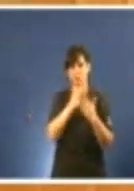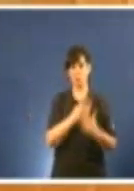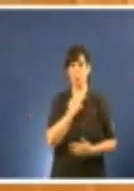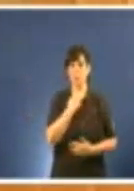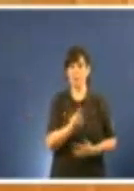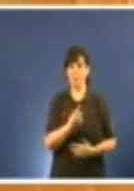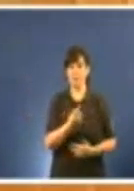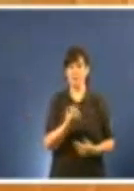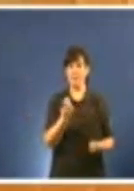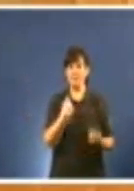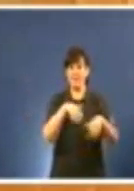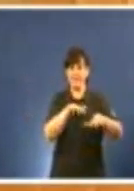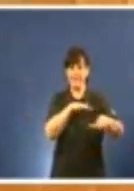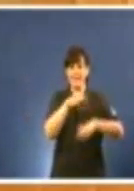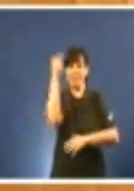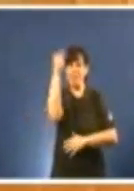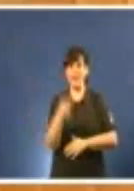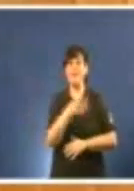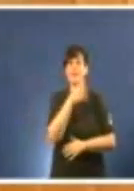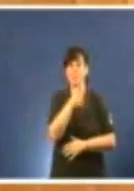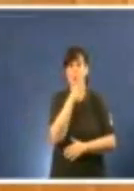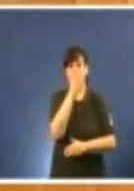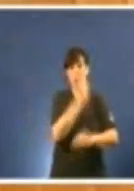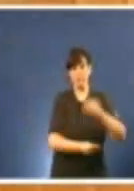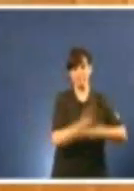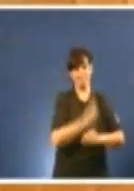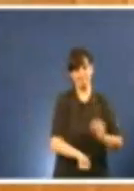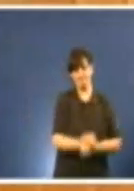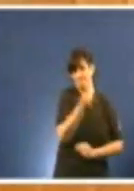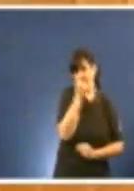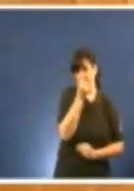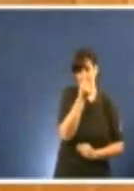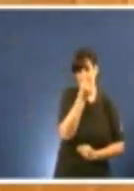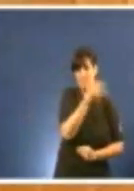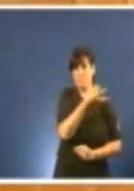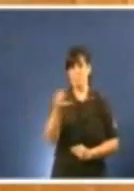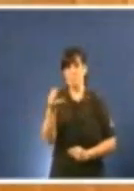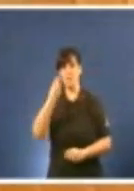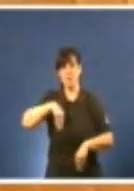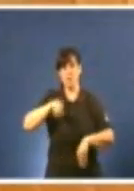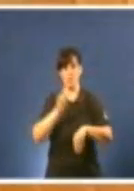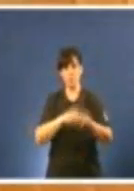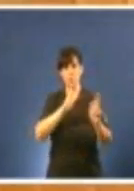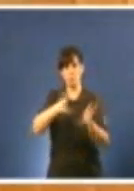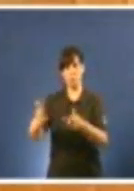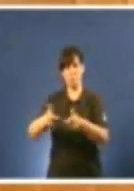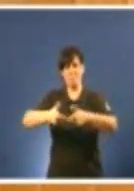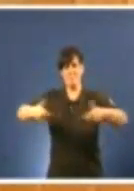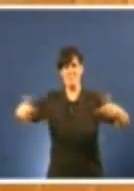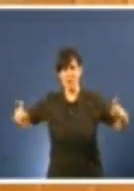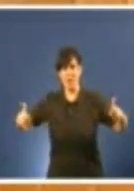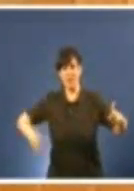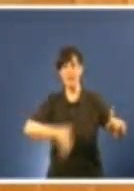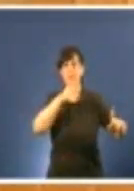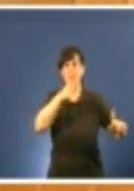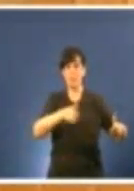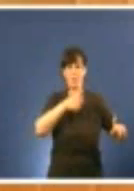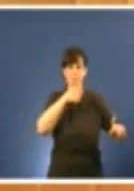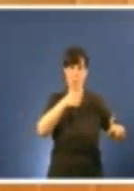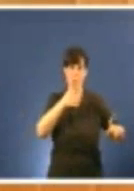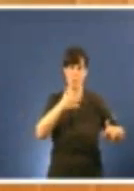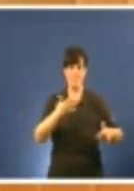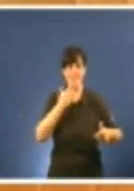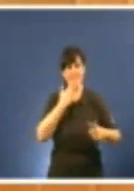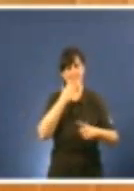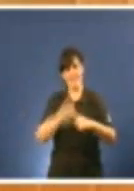negativa explícase pol unha natalidade moi reducida e pol unha mortalidade moi elevada debido a alta edade media da